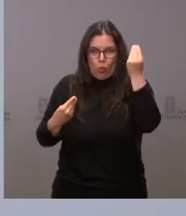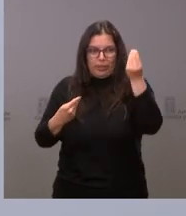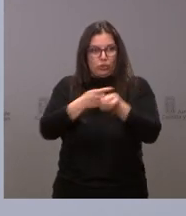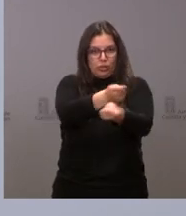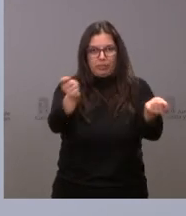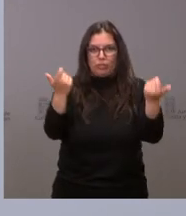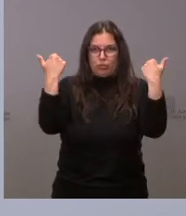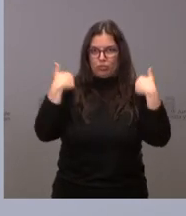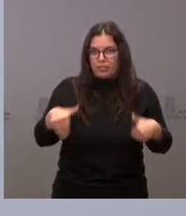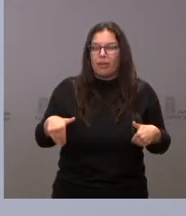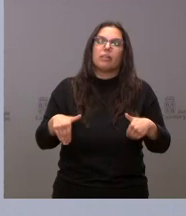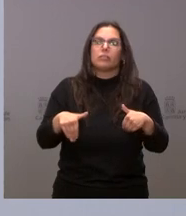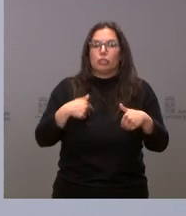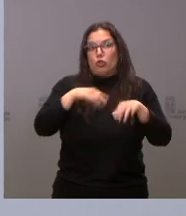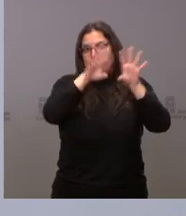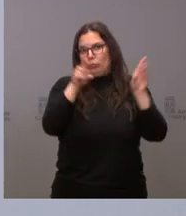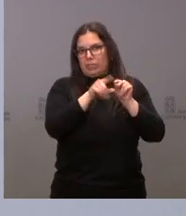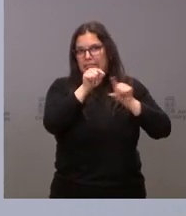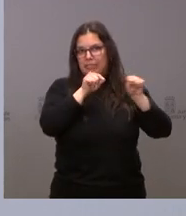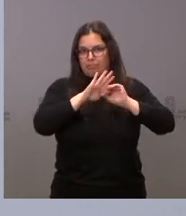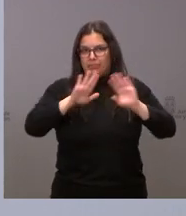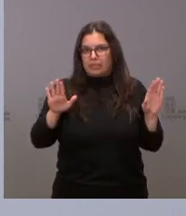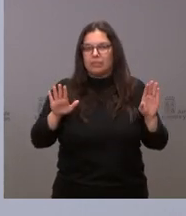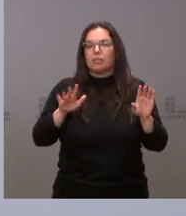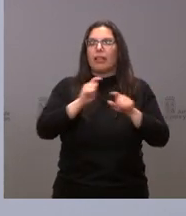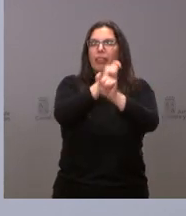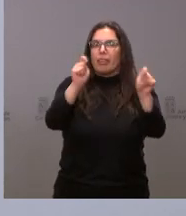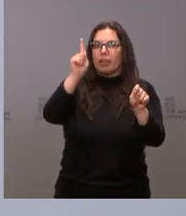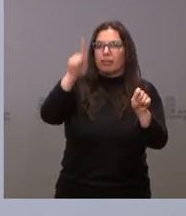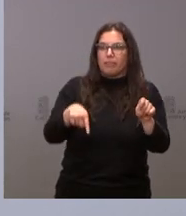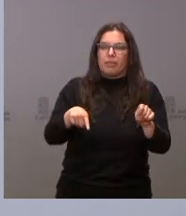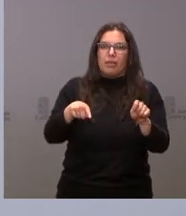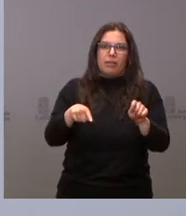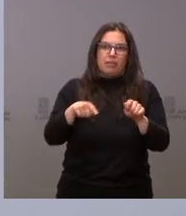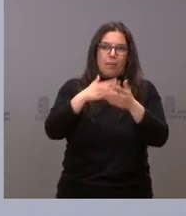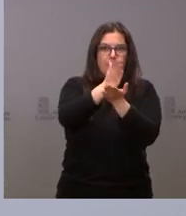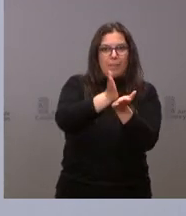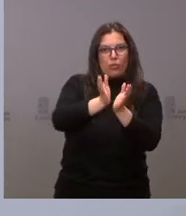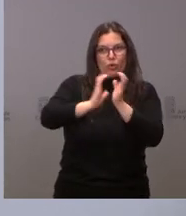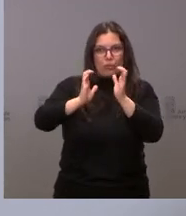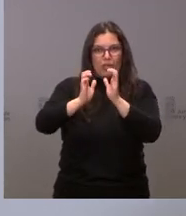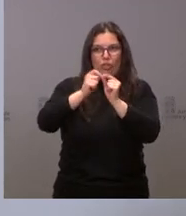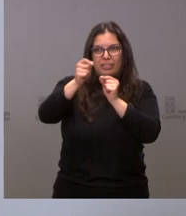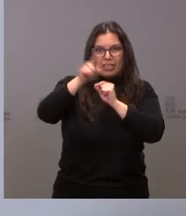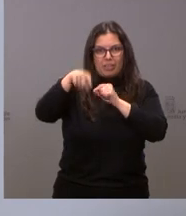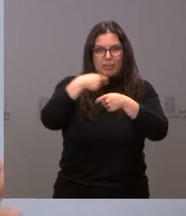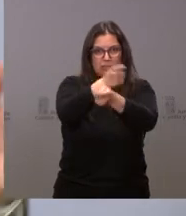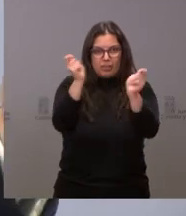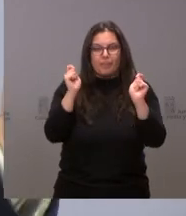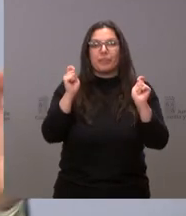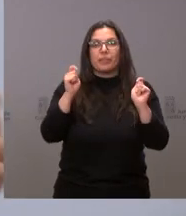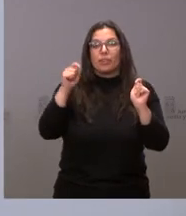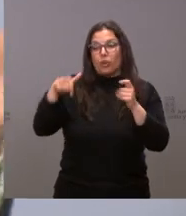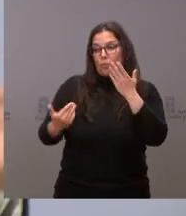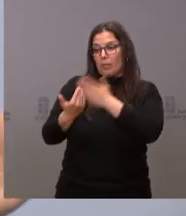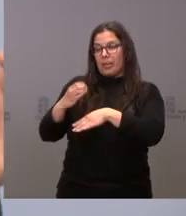disposición de ustedes y de quienes nos van a seguir a través de los medios de comunicación. Bueno, esta mañana